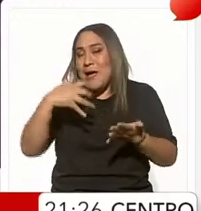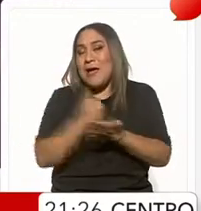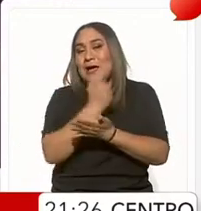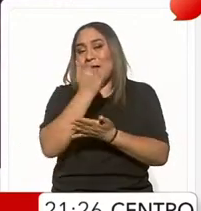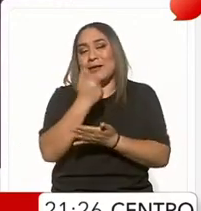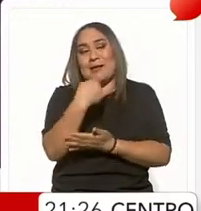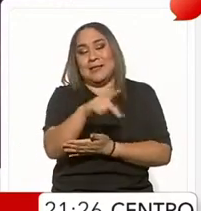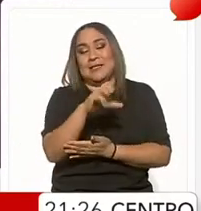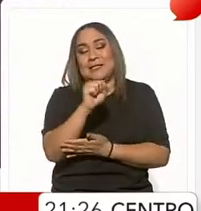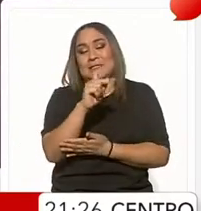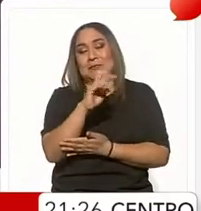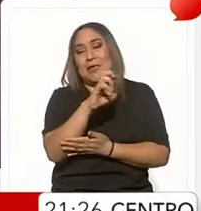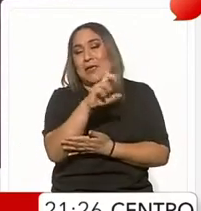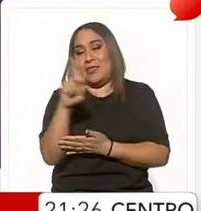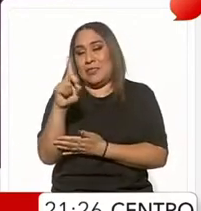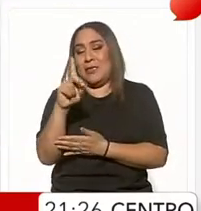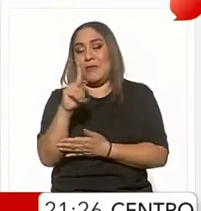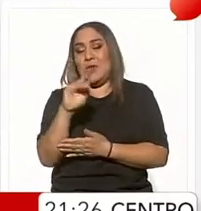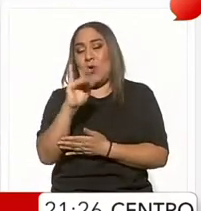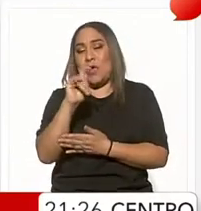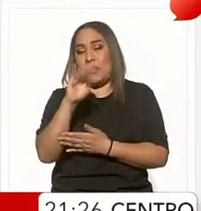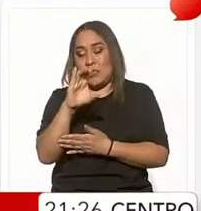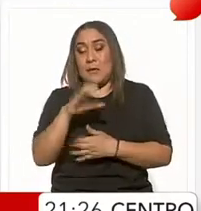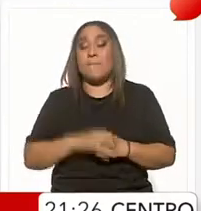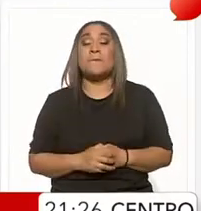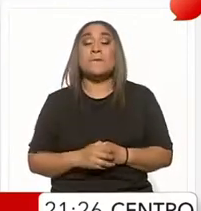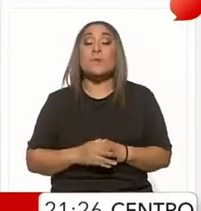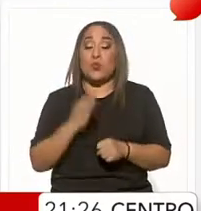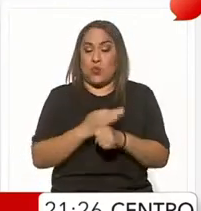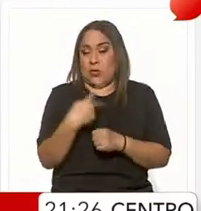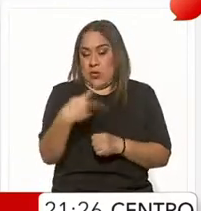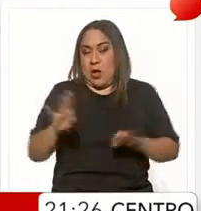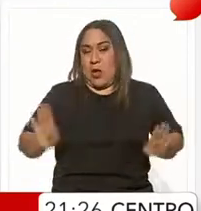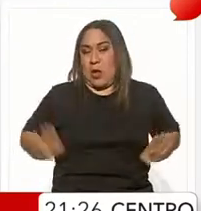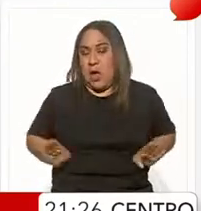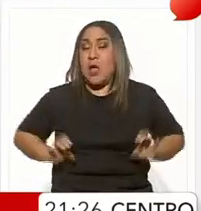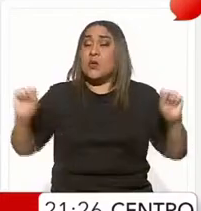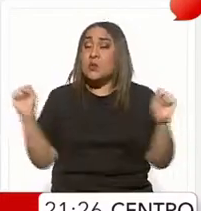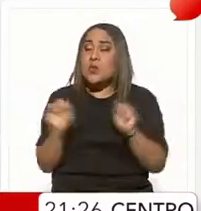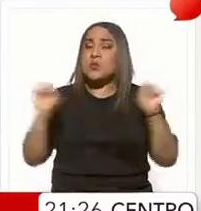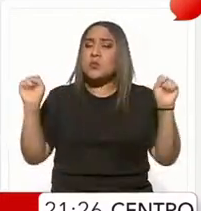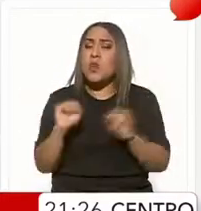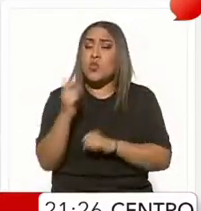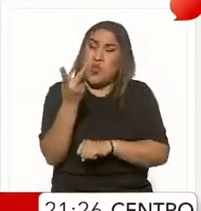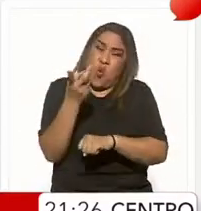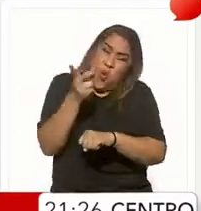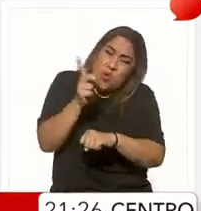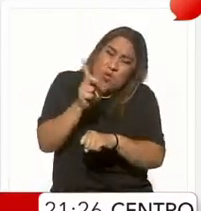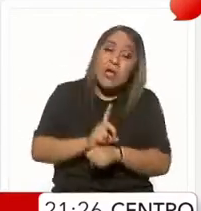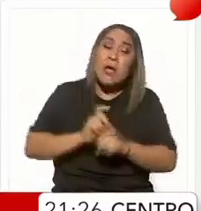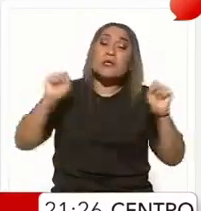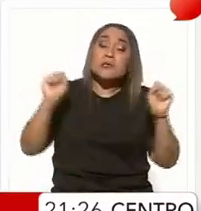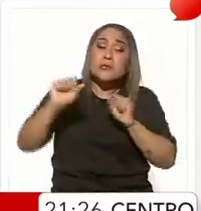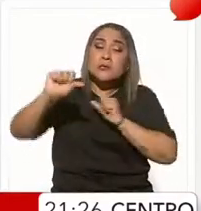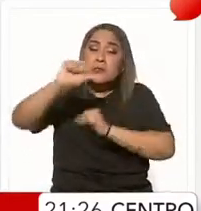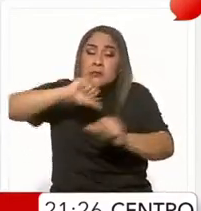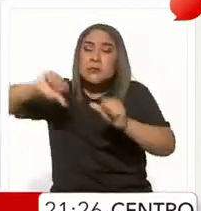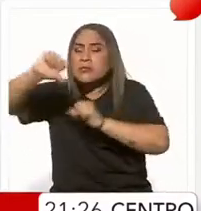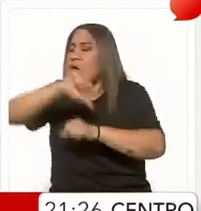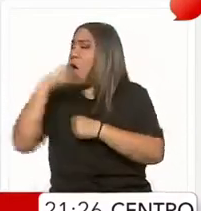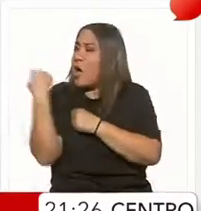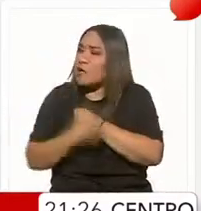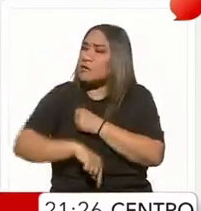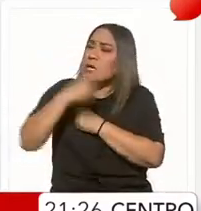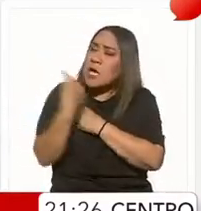Project. En este formato de competencia se corre durante dos días completos en relevos y sin parar.